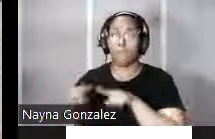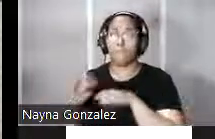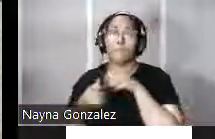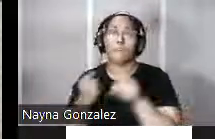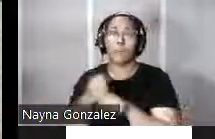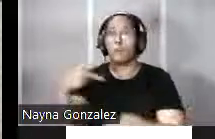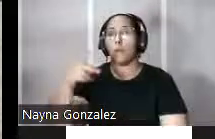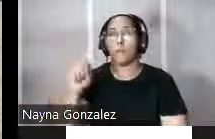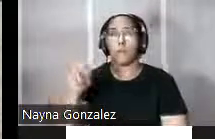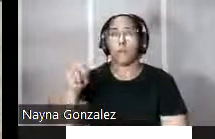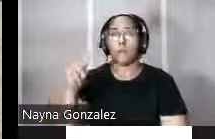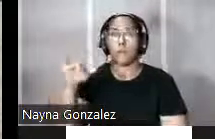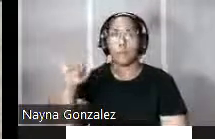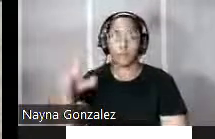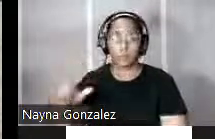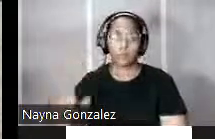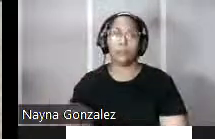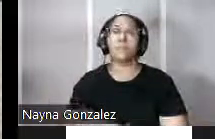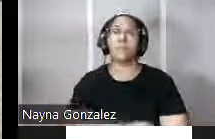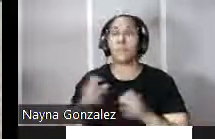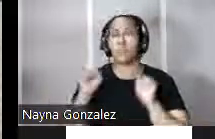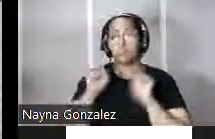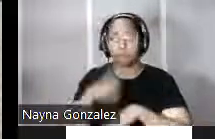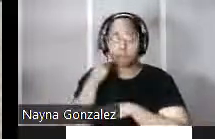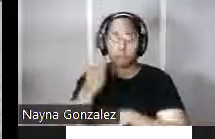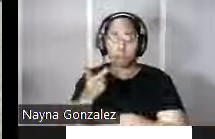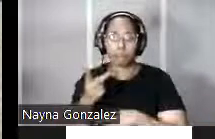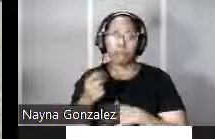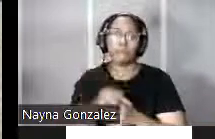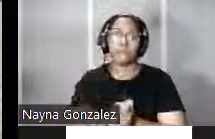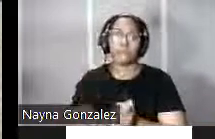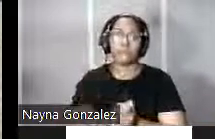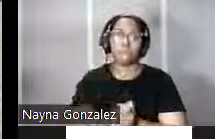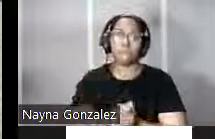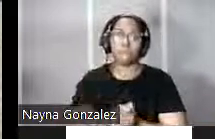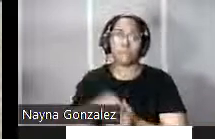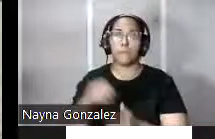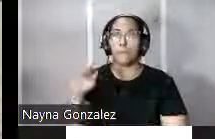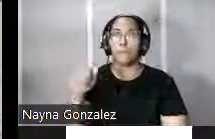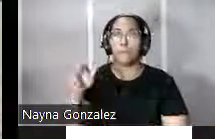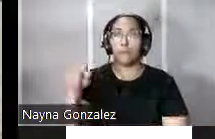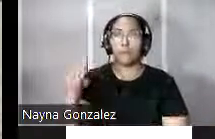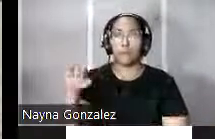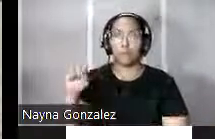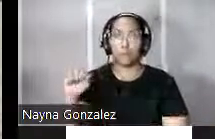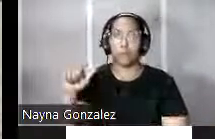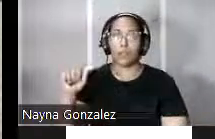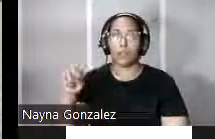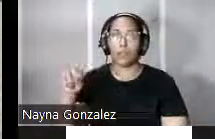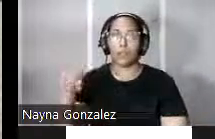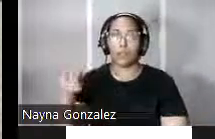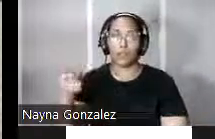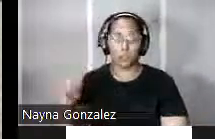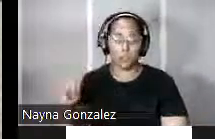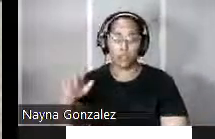de Eli pero que actualmente se puede ya corroborar que la planta es realizada por Bautista Antonelli Antonelli traza un